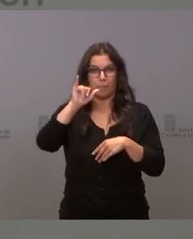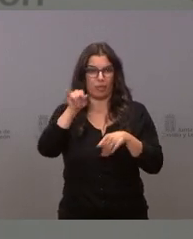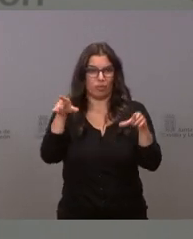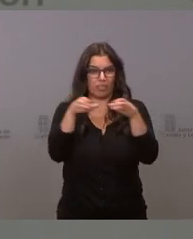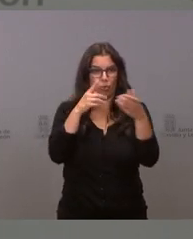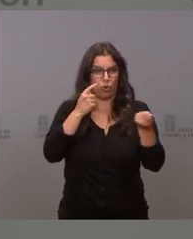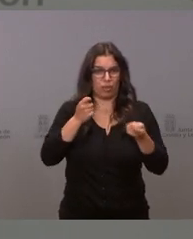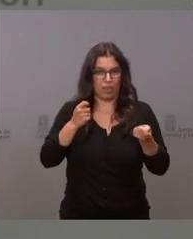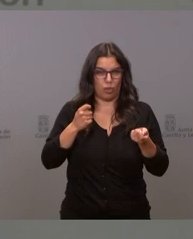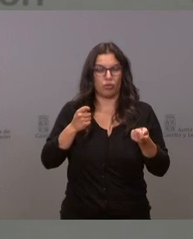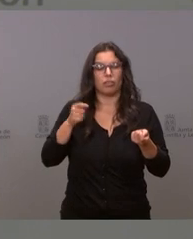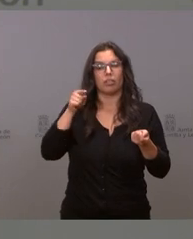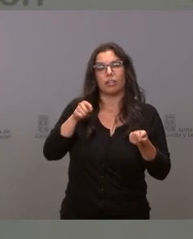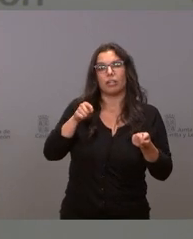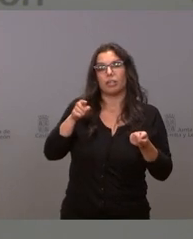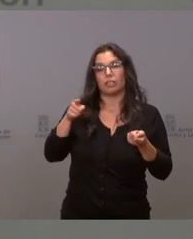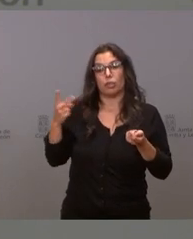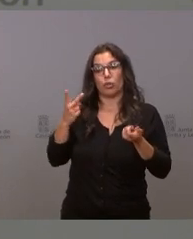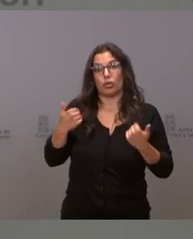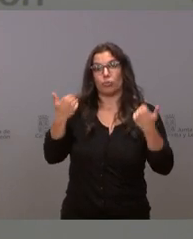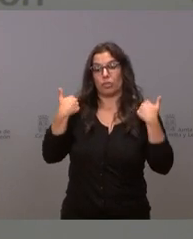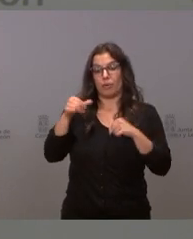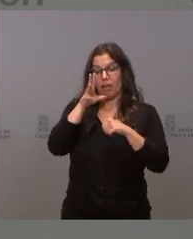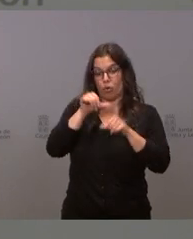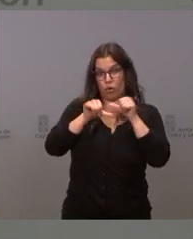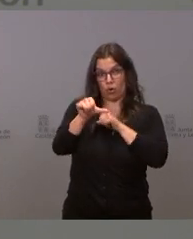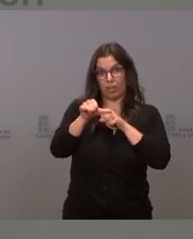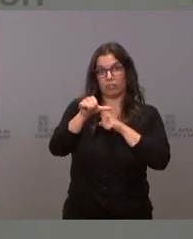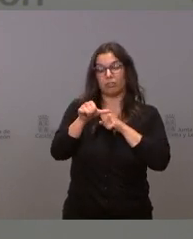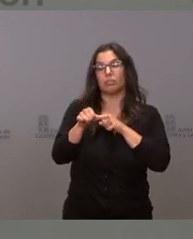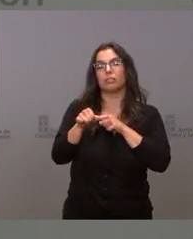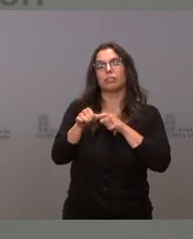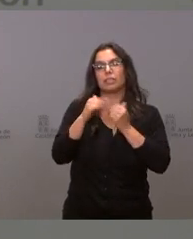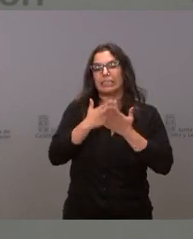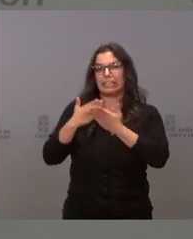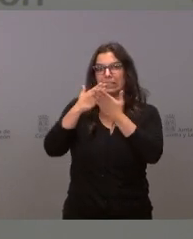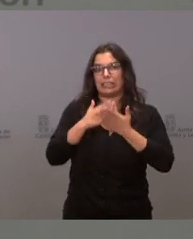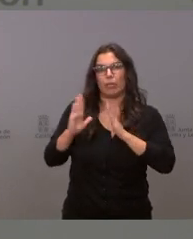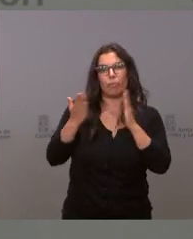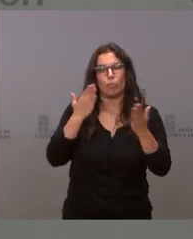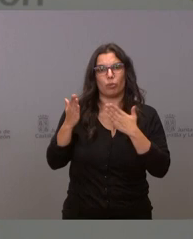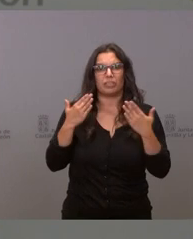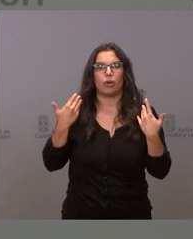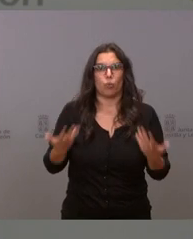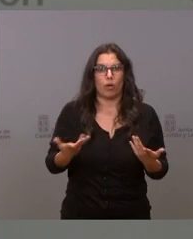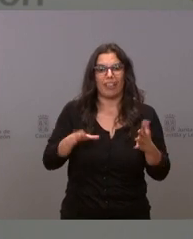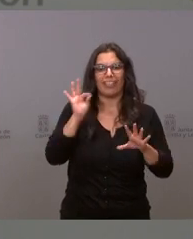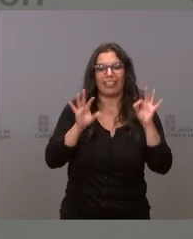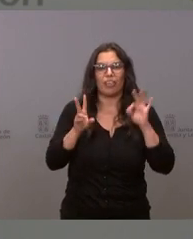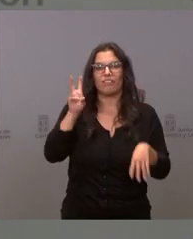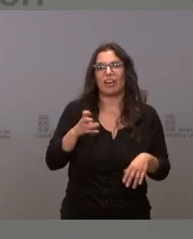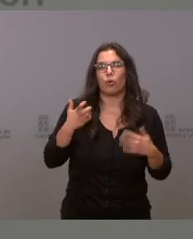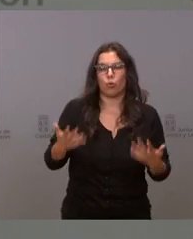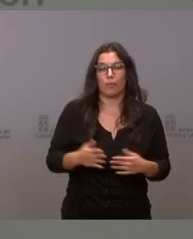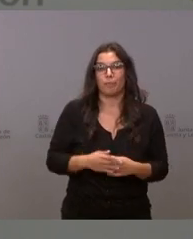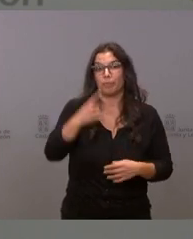responsable van a analizar en estas próximas horas en estos próximos días qué propuestas podemos tomar que sean eficaces saben ustedes